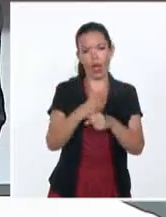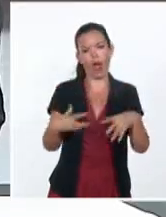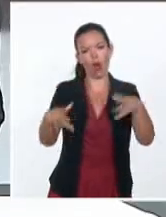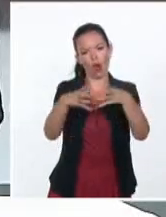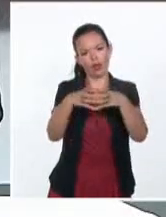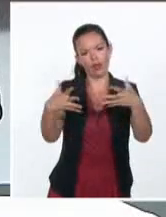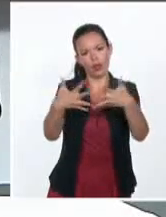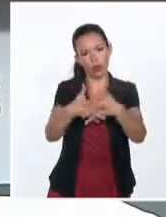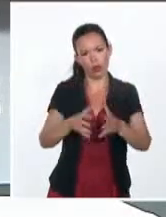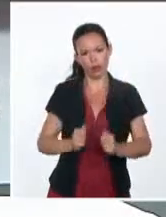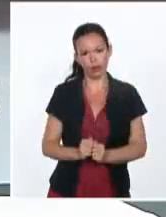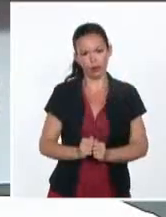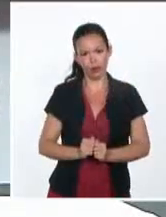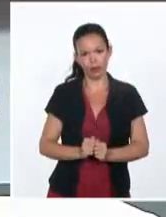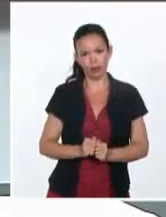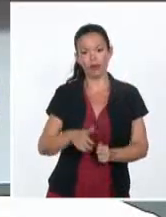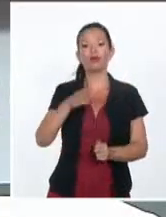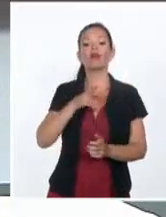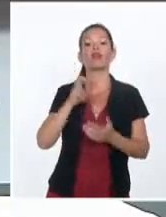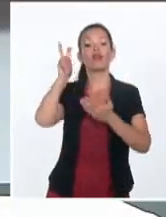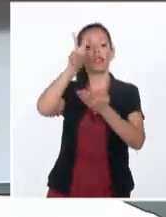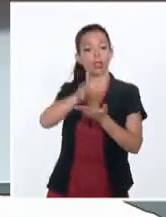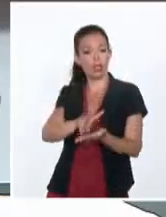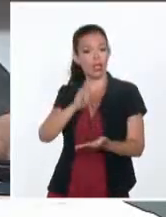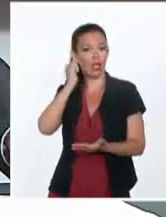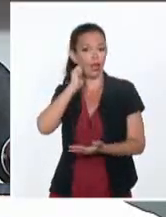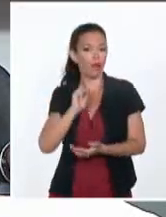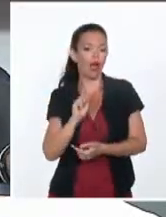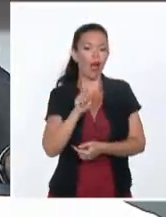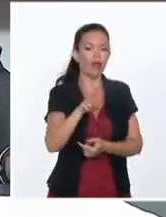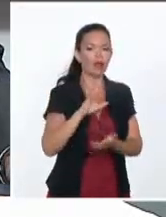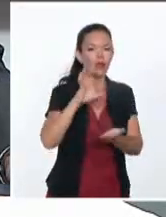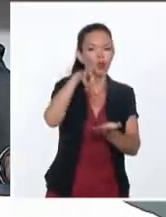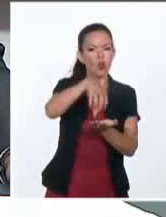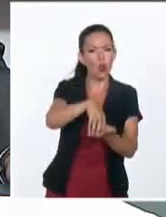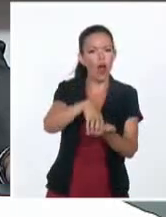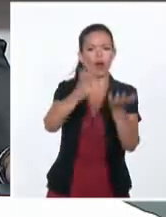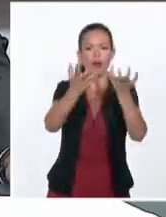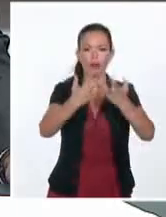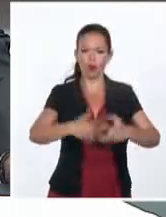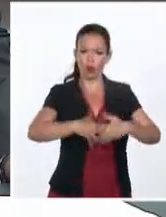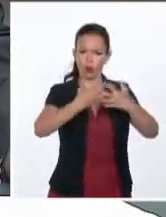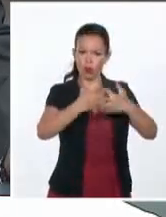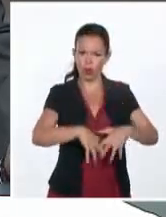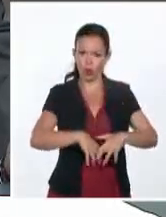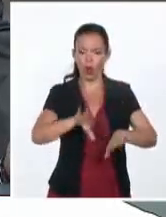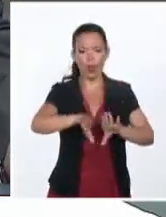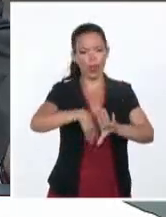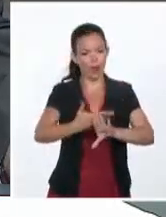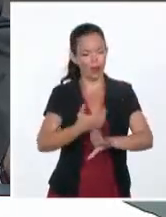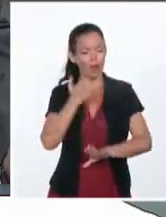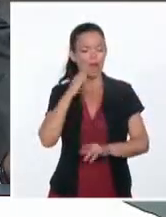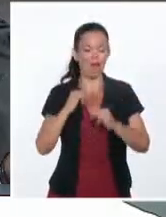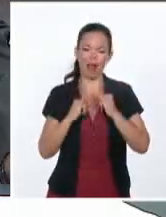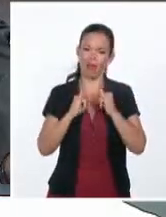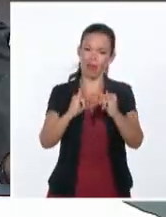recorrido del presidente de la Asamblea Nacional incluirá también visitas a bases productivas. Por supuesto que tendremos más detalles en próximas emisiones.